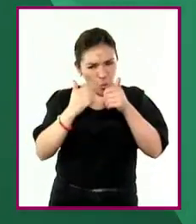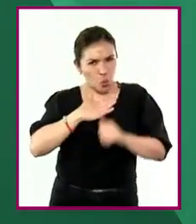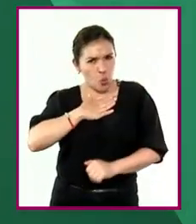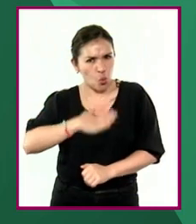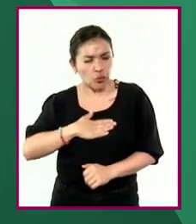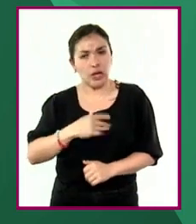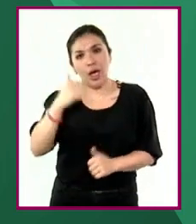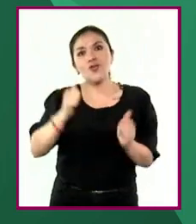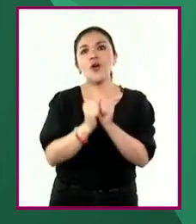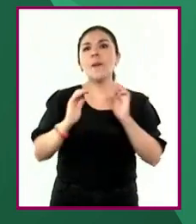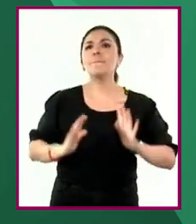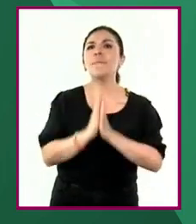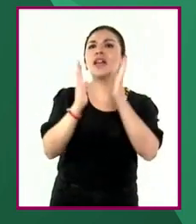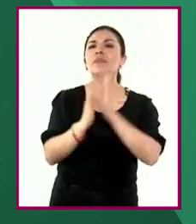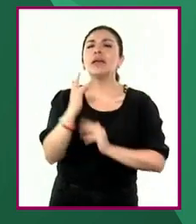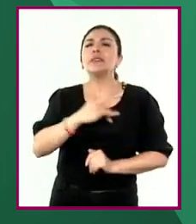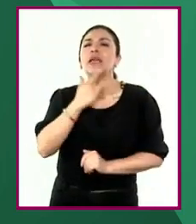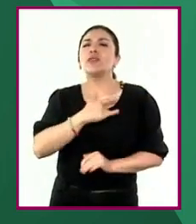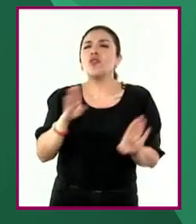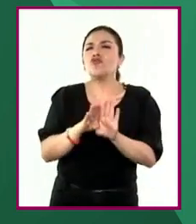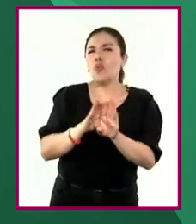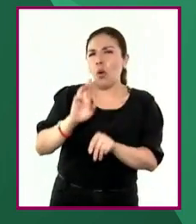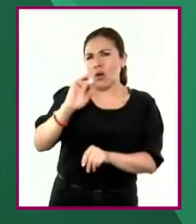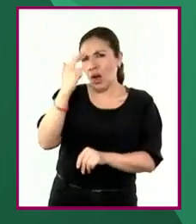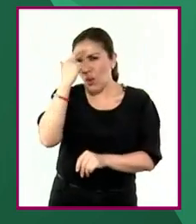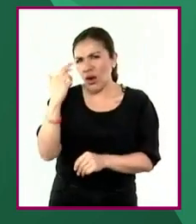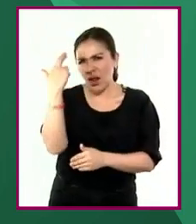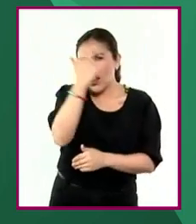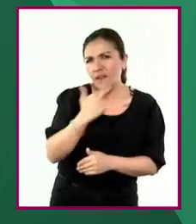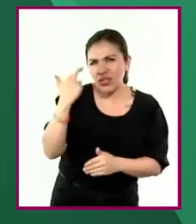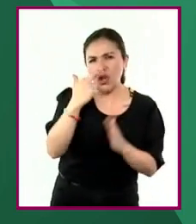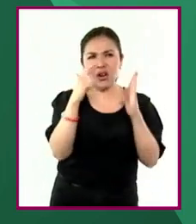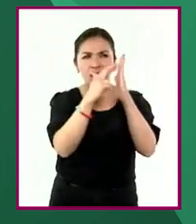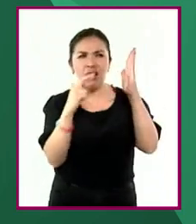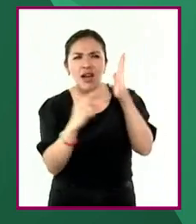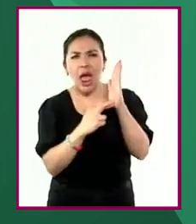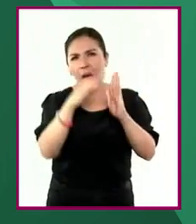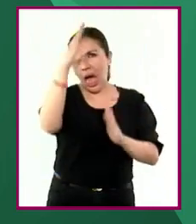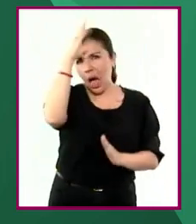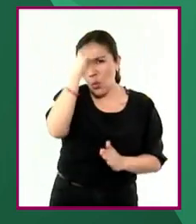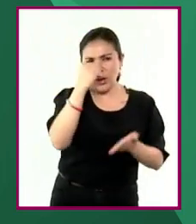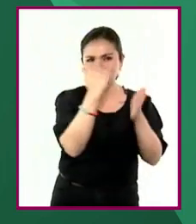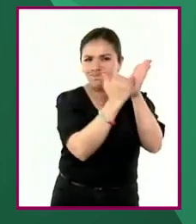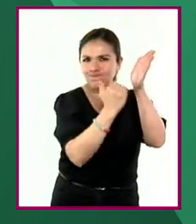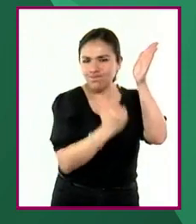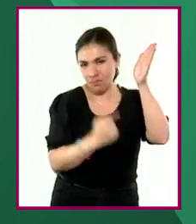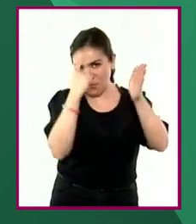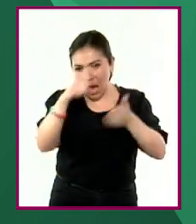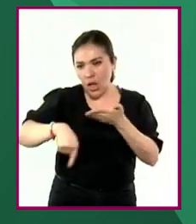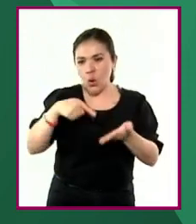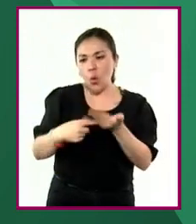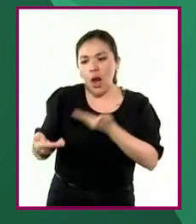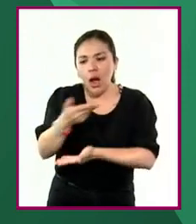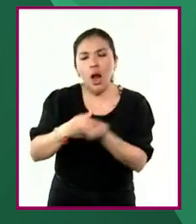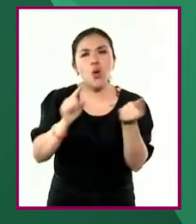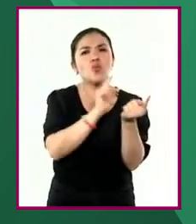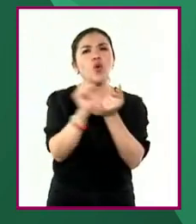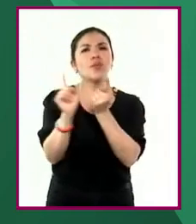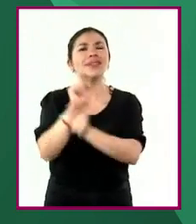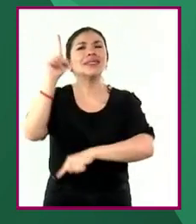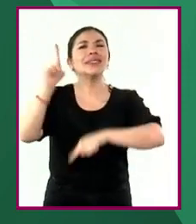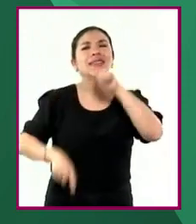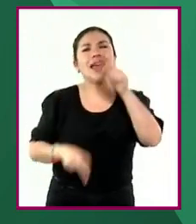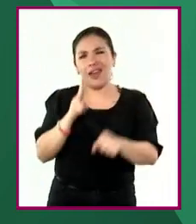participar en la construcción y revisión de acuerdos y reglas para generar espacios de convivencia